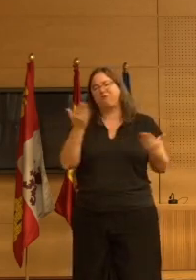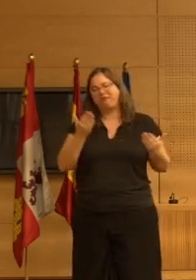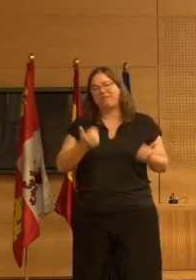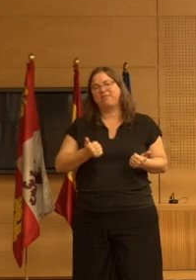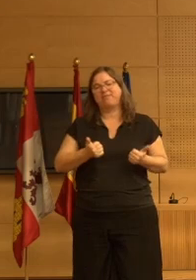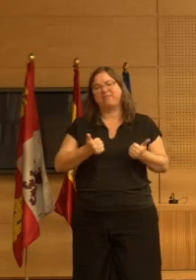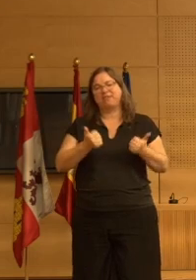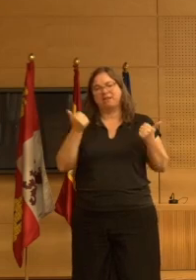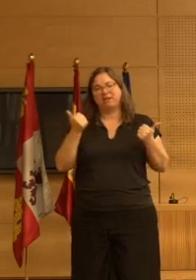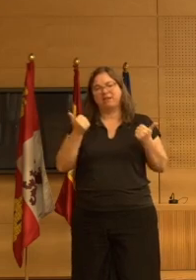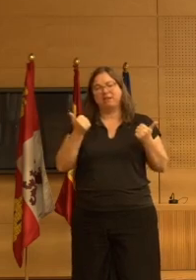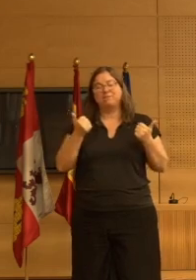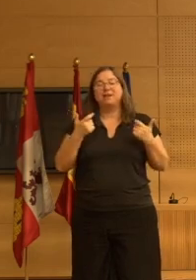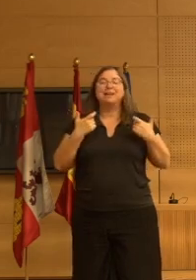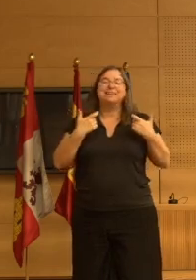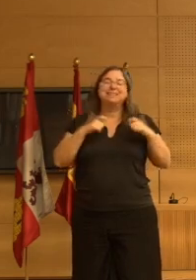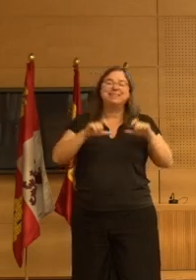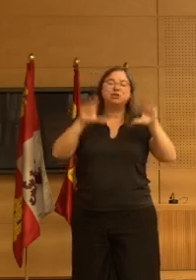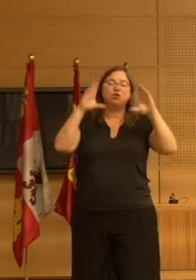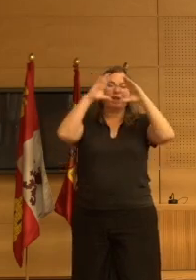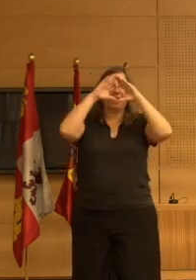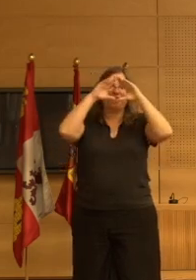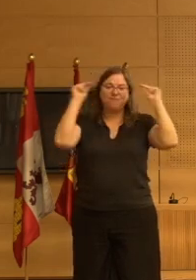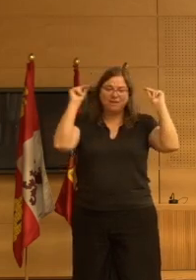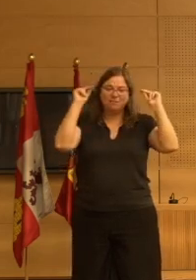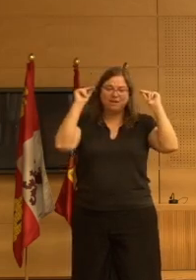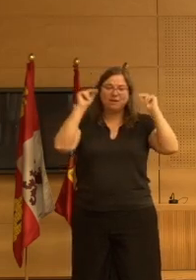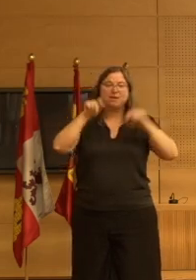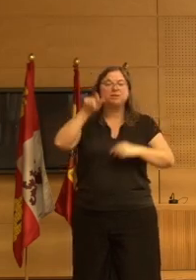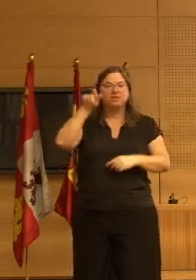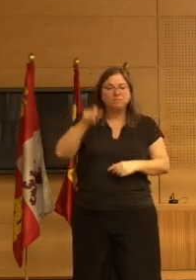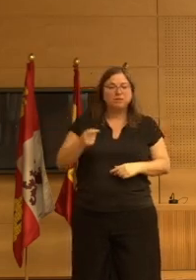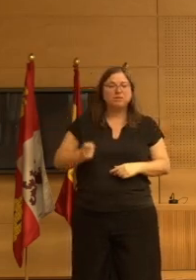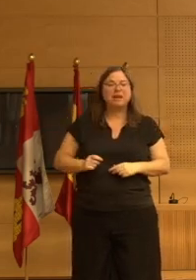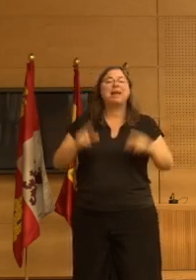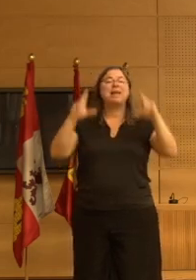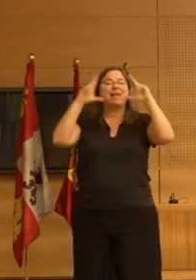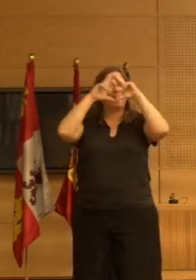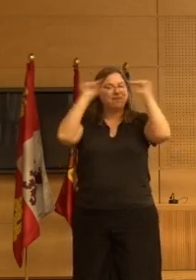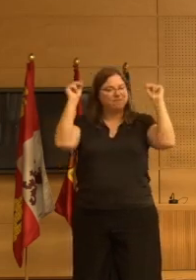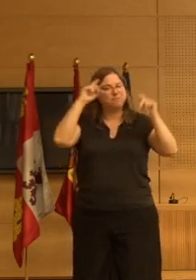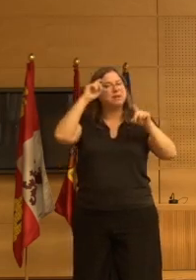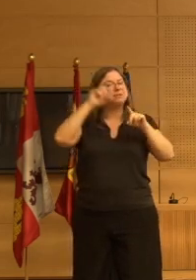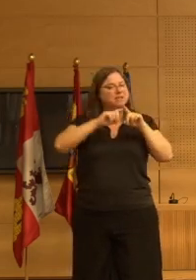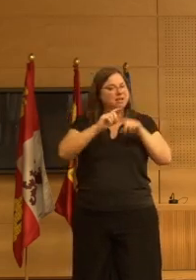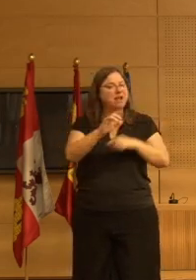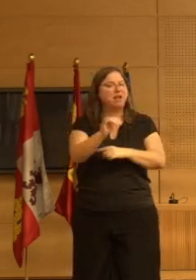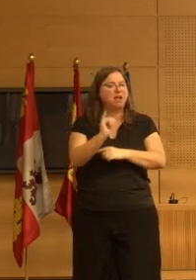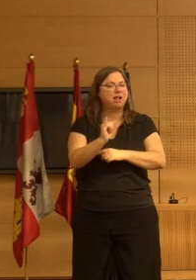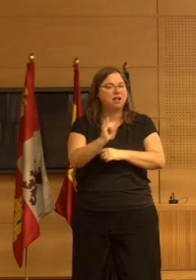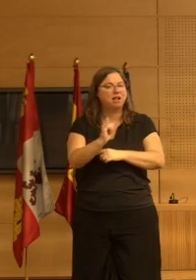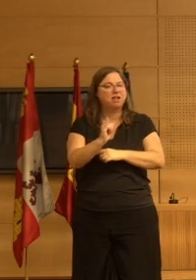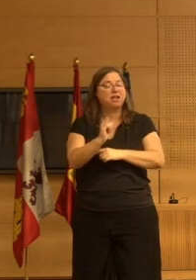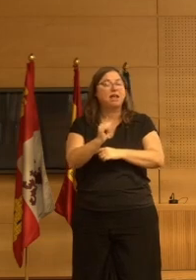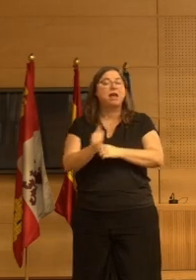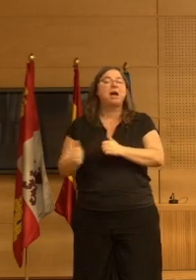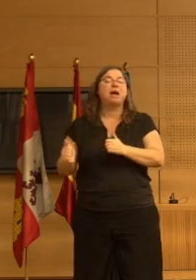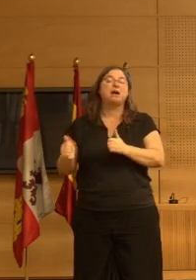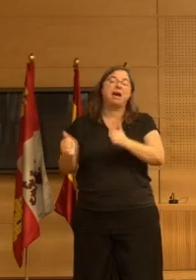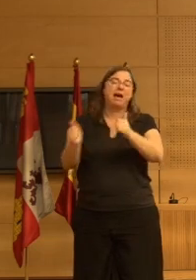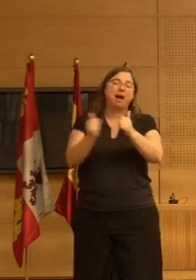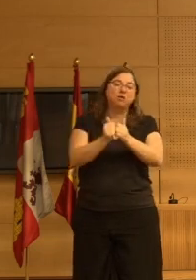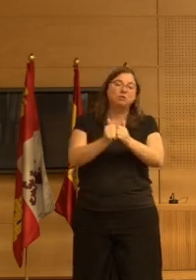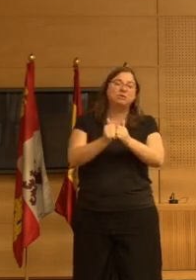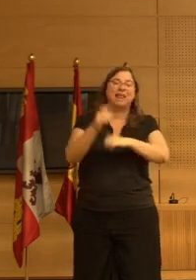el sector enfermería hay enfermeras especializadas en psiquiatría hay auxiliares de clínica que